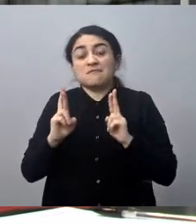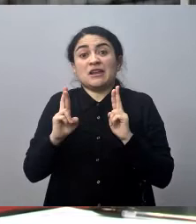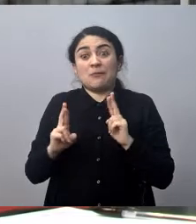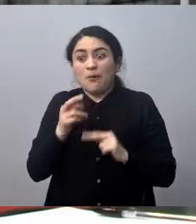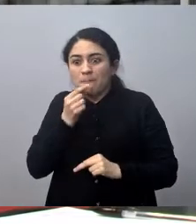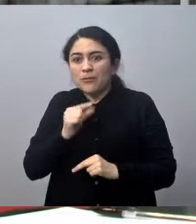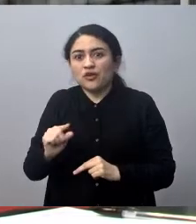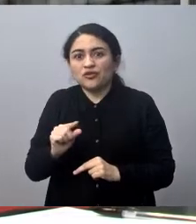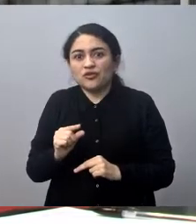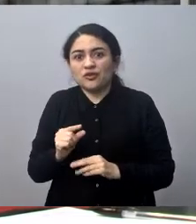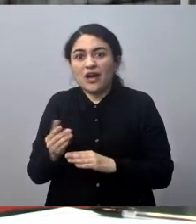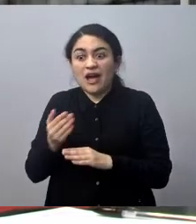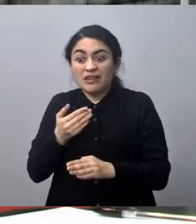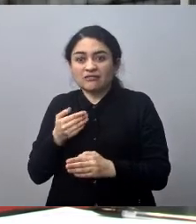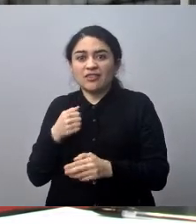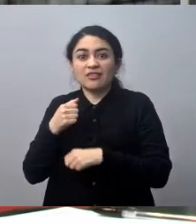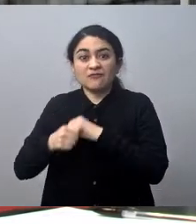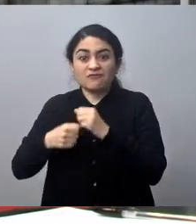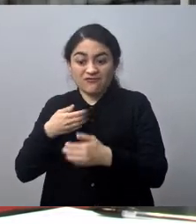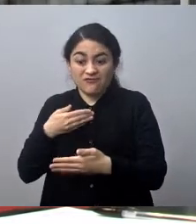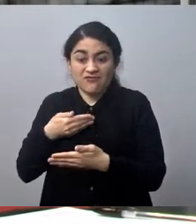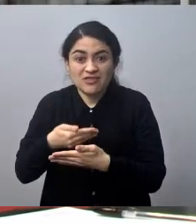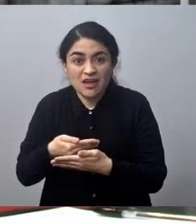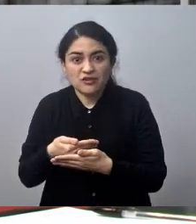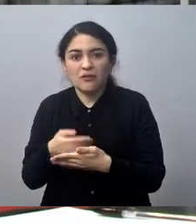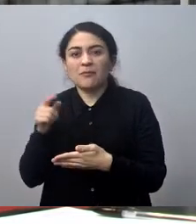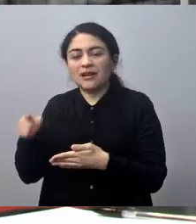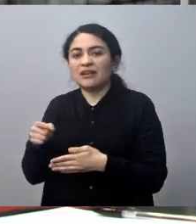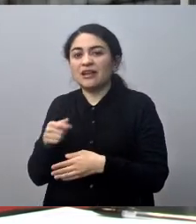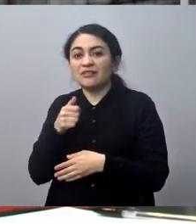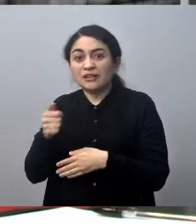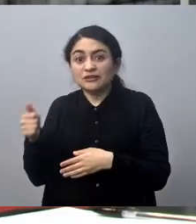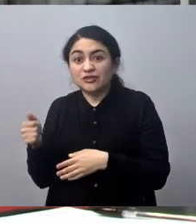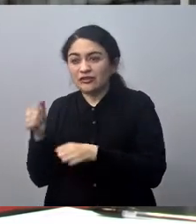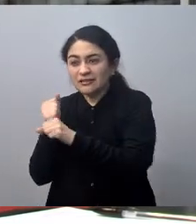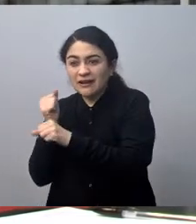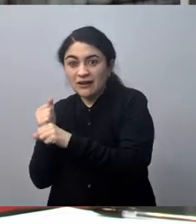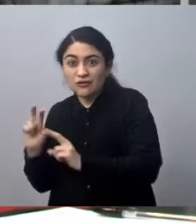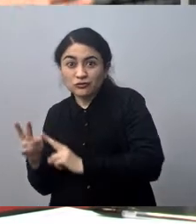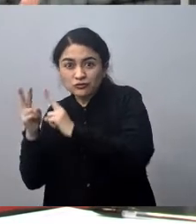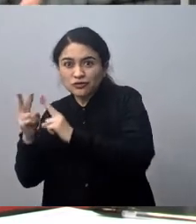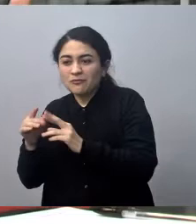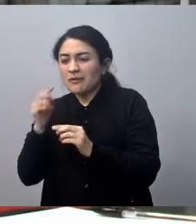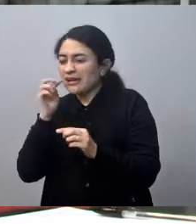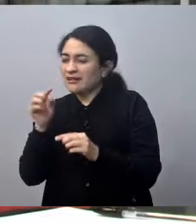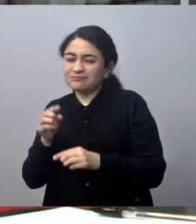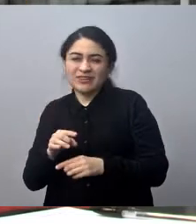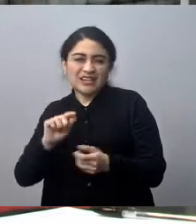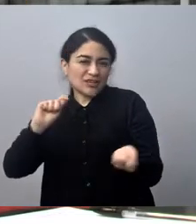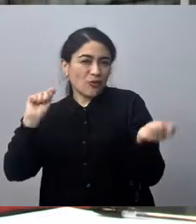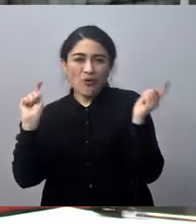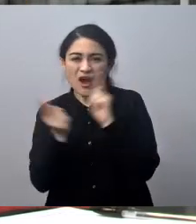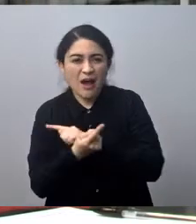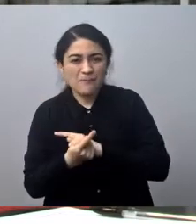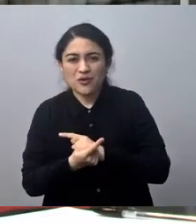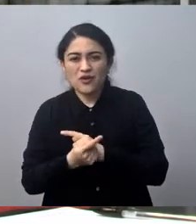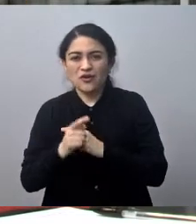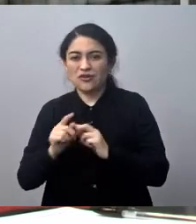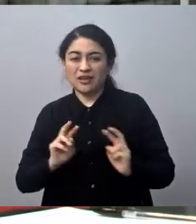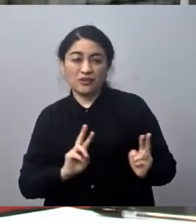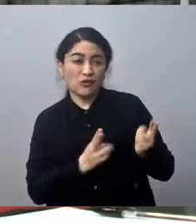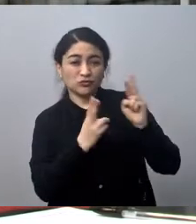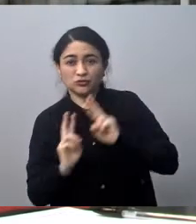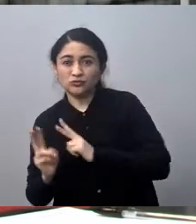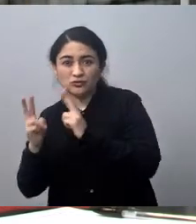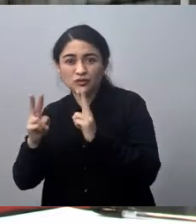tenerlo para que en la DOP podamos conseguir los recursos para hacer un cambio definitivo de la playa, es decir, estructuralmente